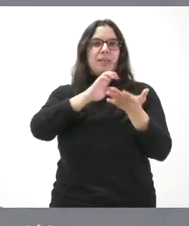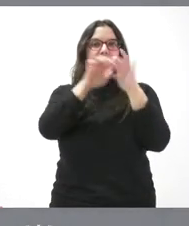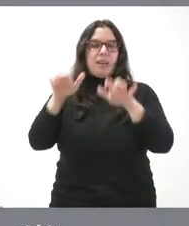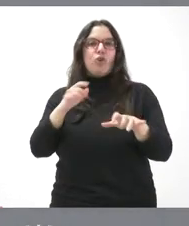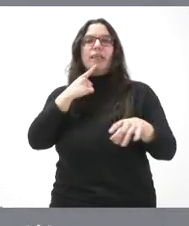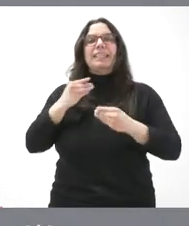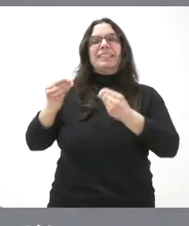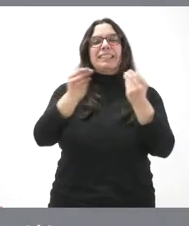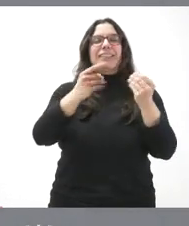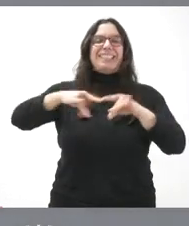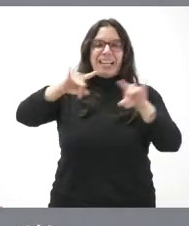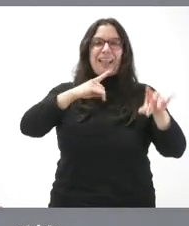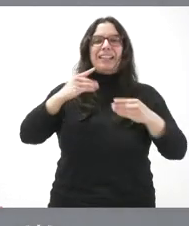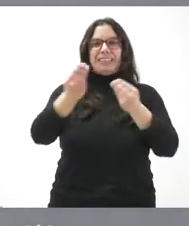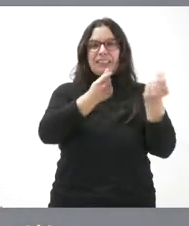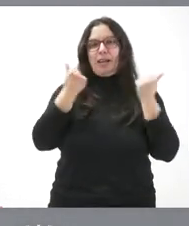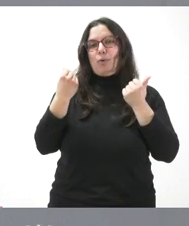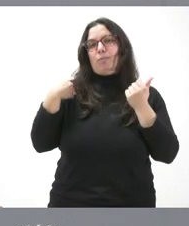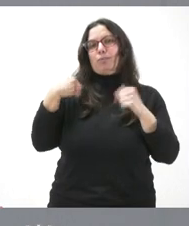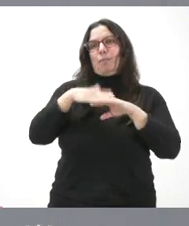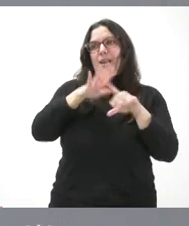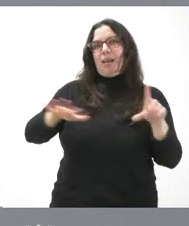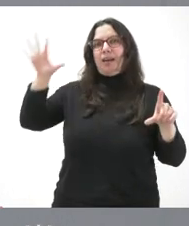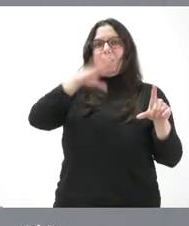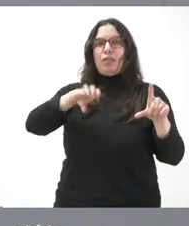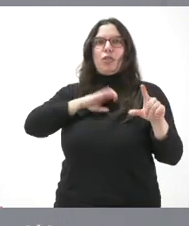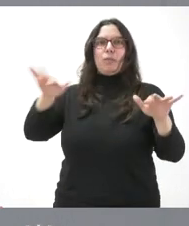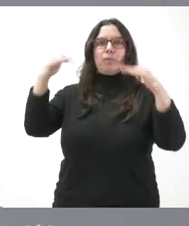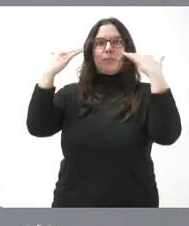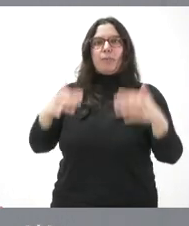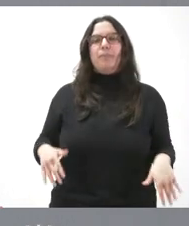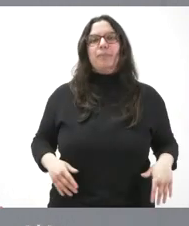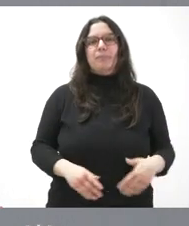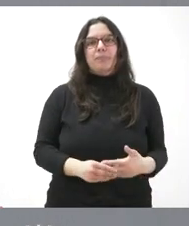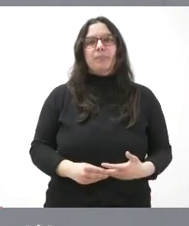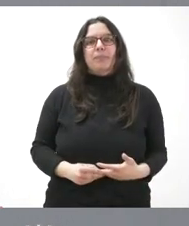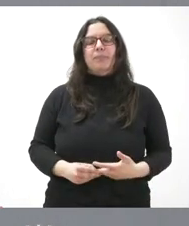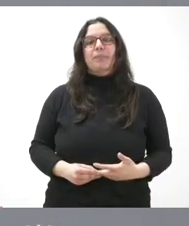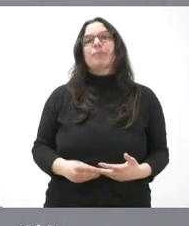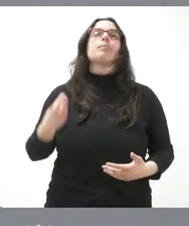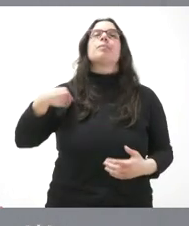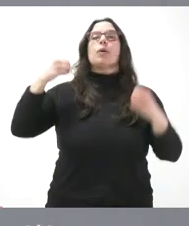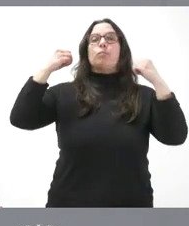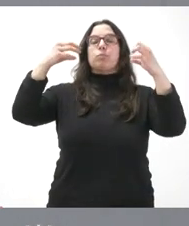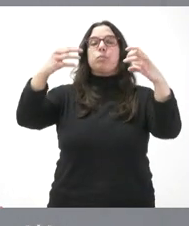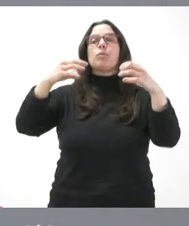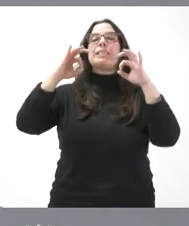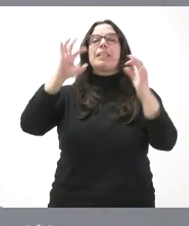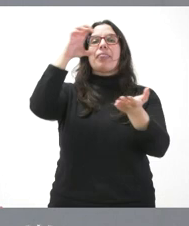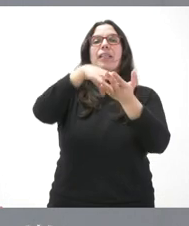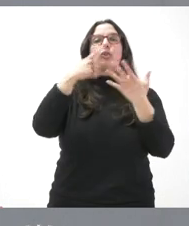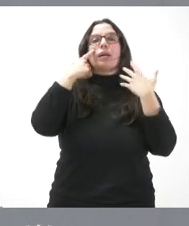tierra de sabor dentro del contexto nacional. 500.000 euros para sustituir las luminarias de los centros de salud de León.